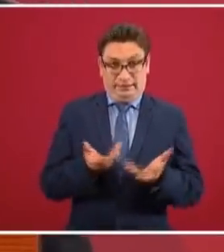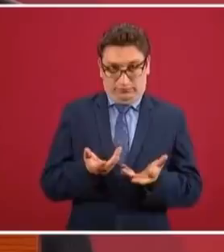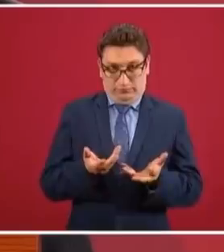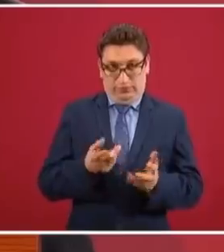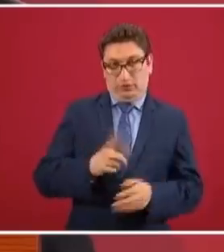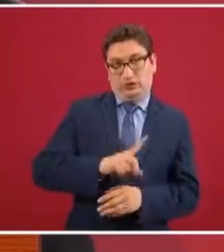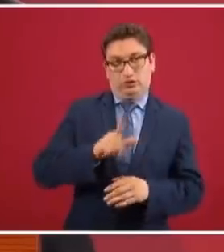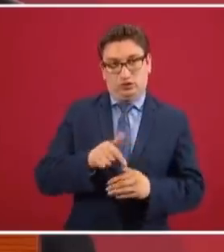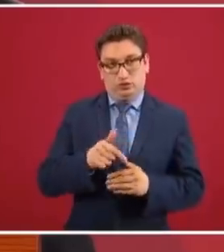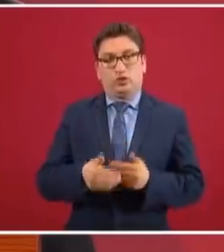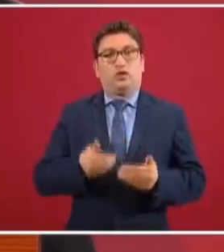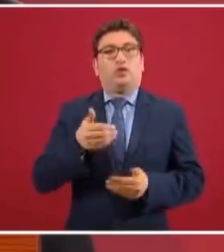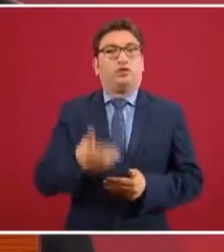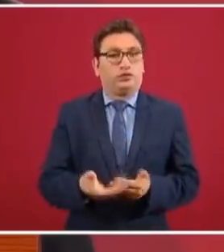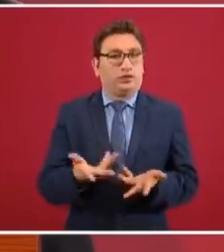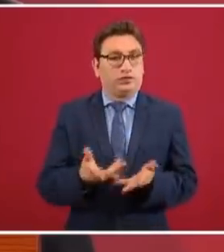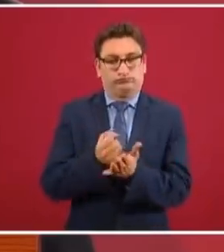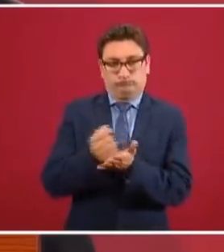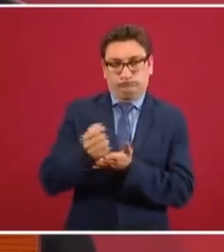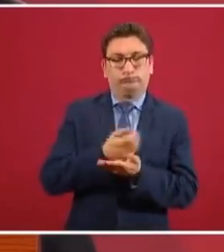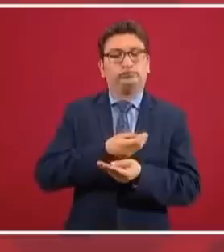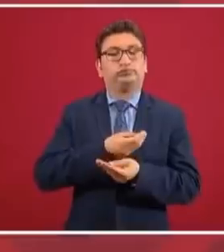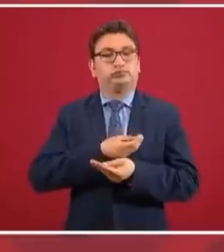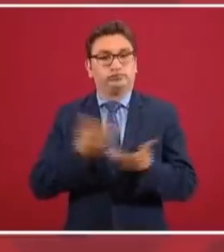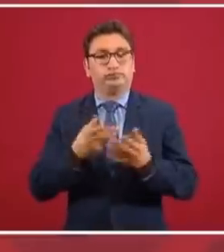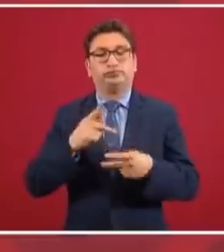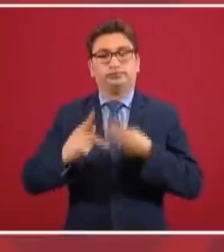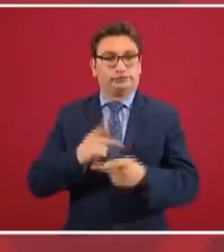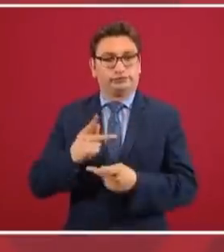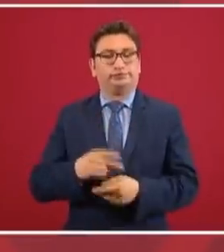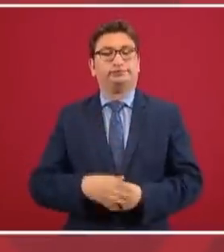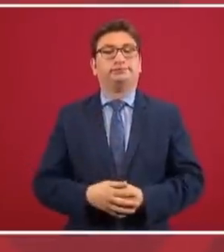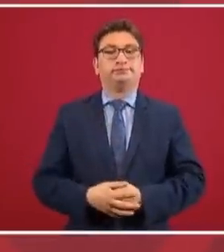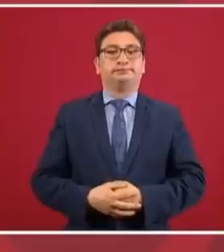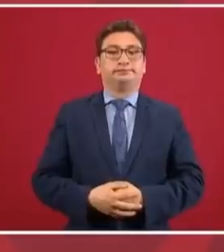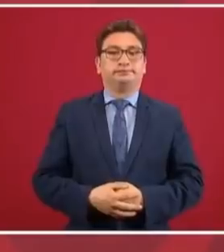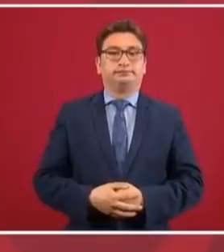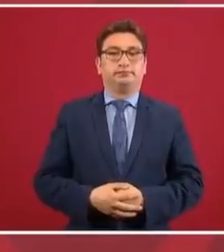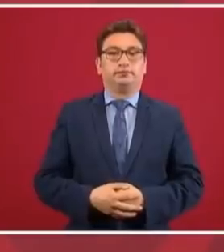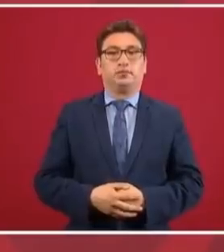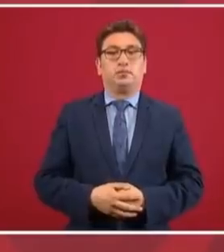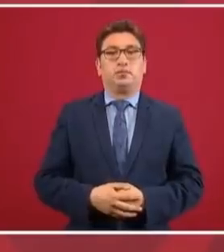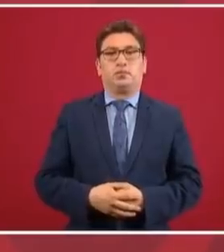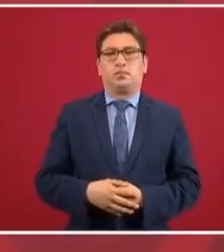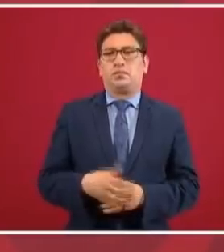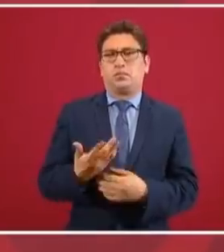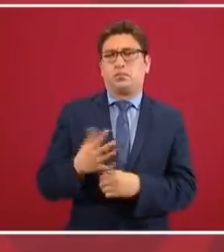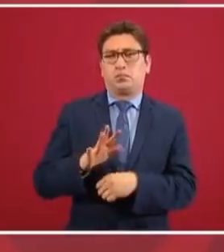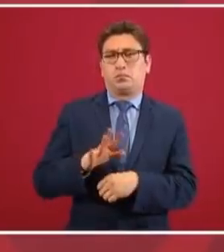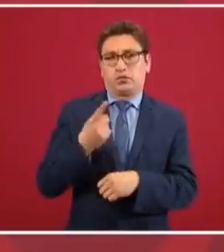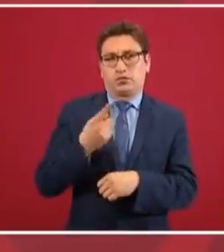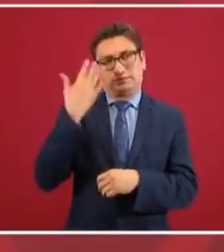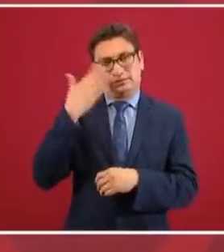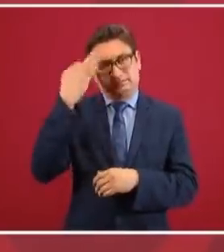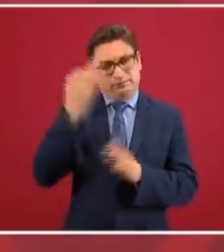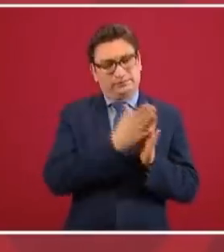la dispersión de estos fondos, que por la cuarentena vamos